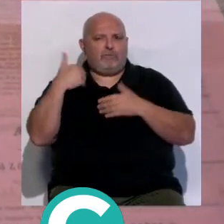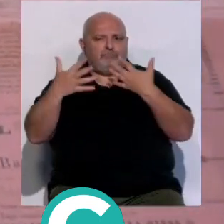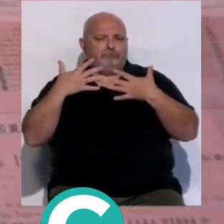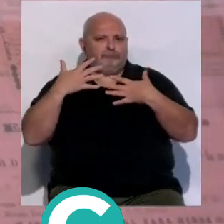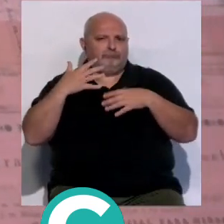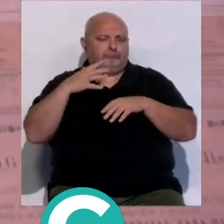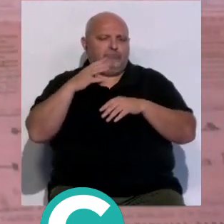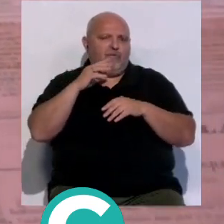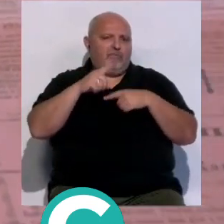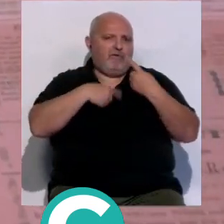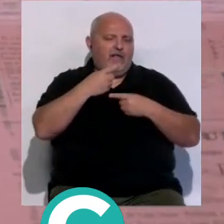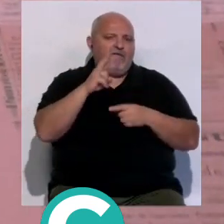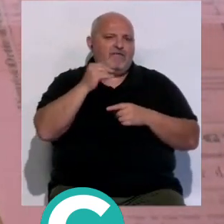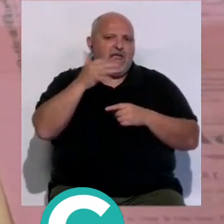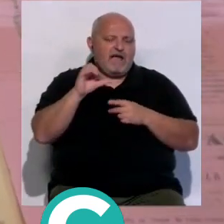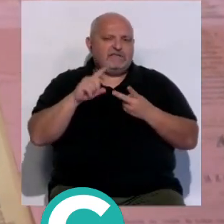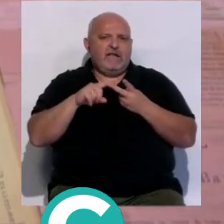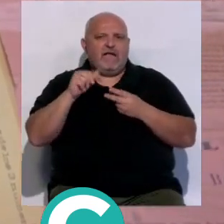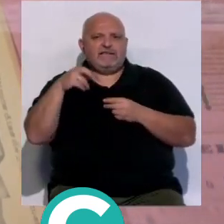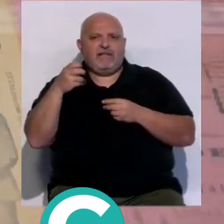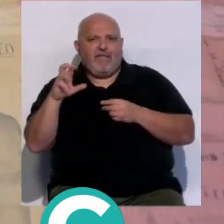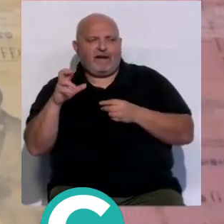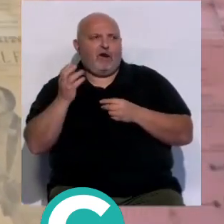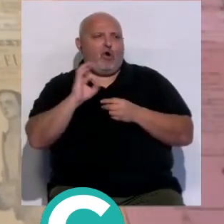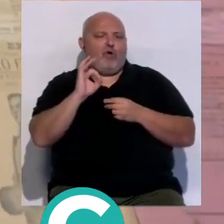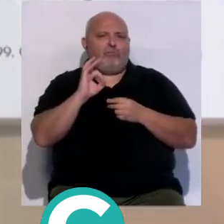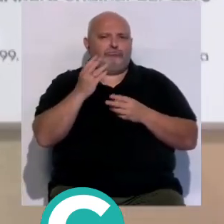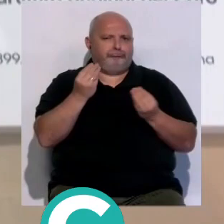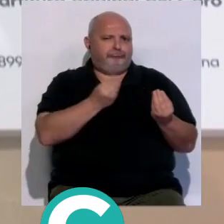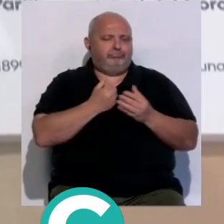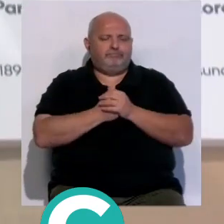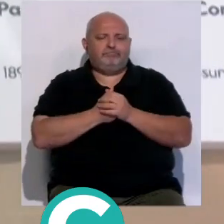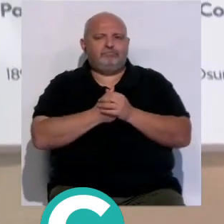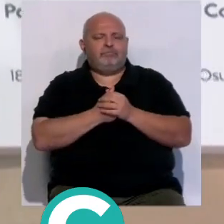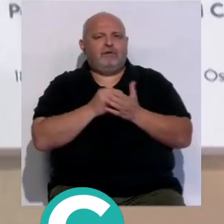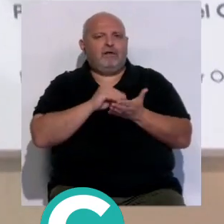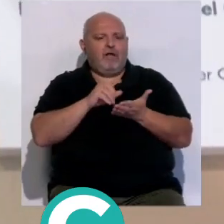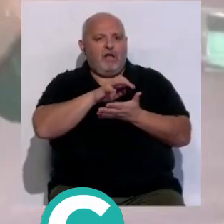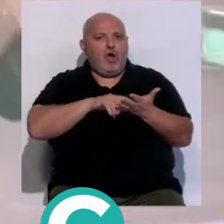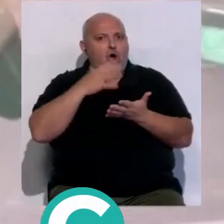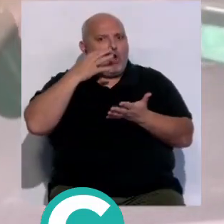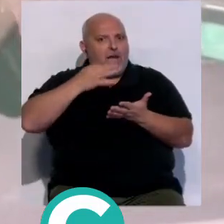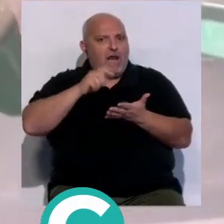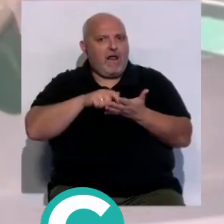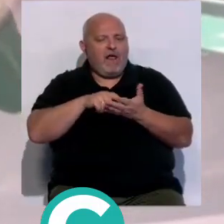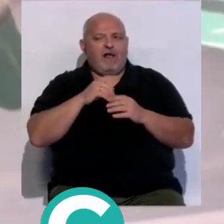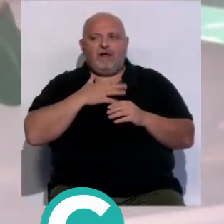carnavaleros como familiares de Villegas los Santander o los Brihuega partituras originales o una de las armas chirigoteras de la